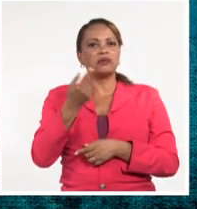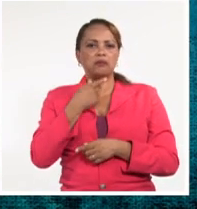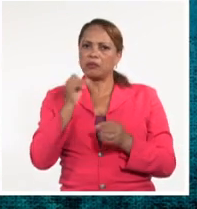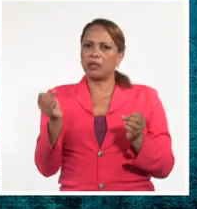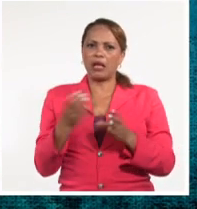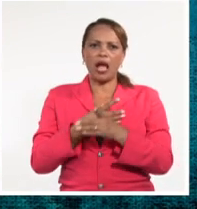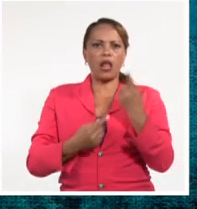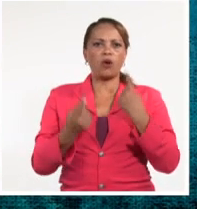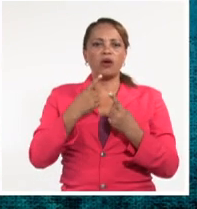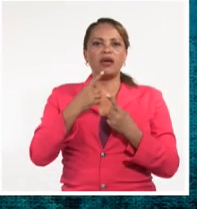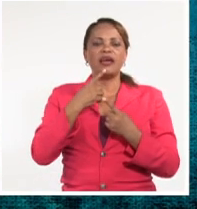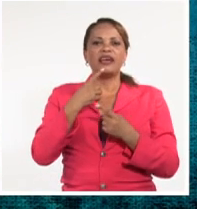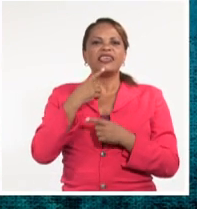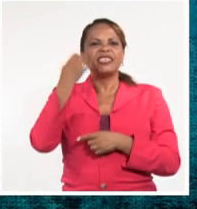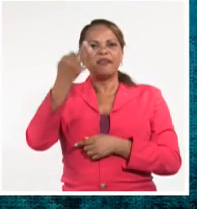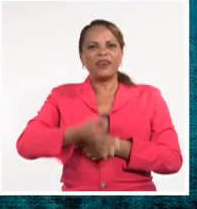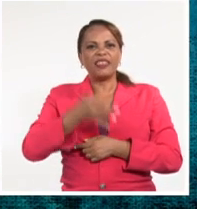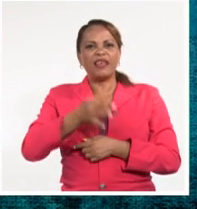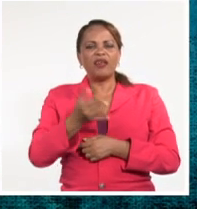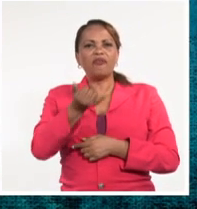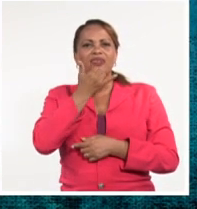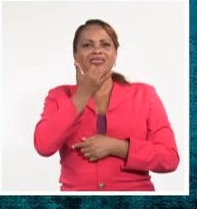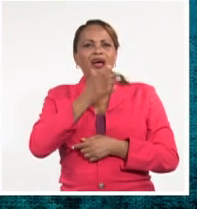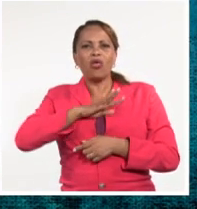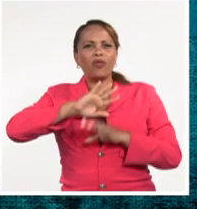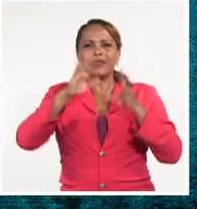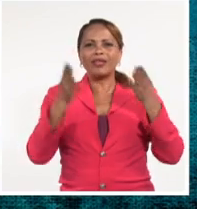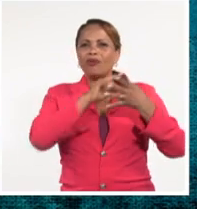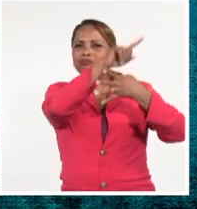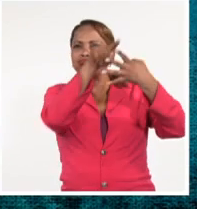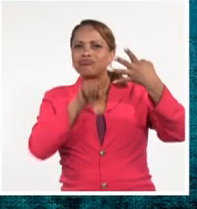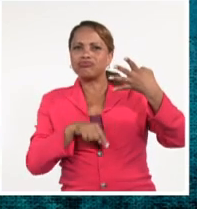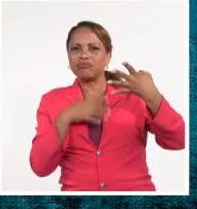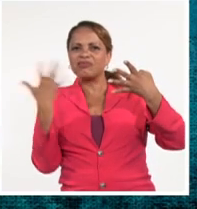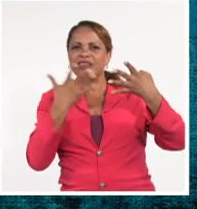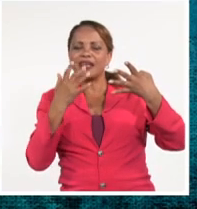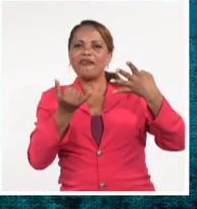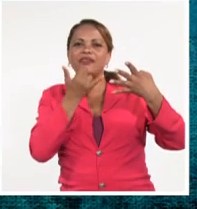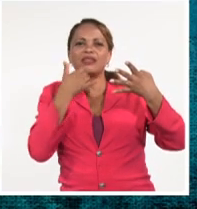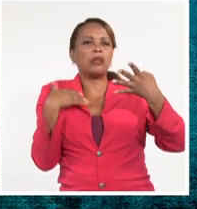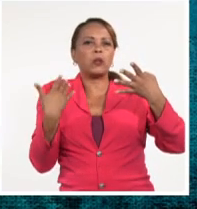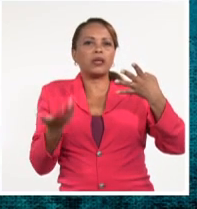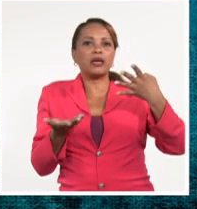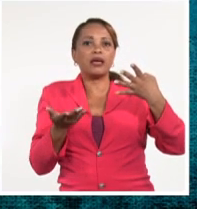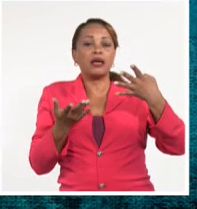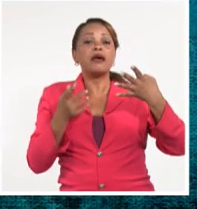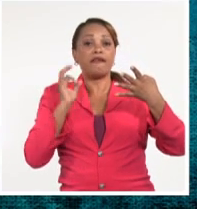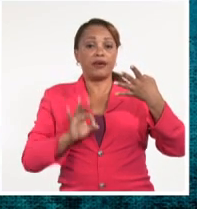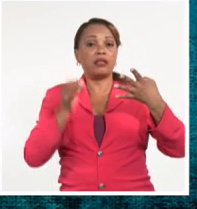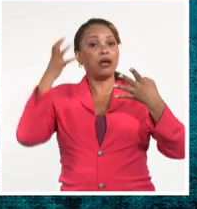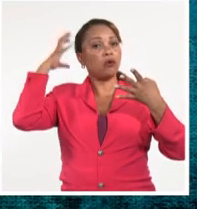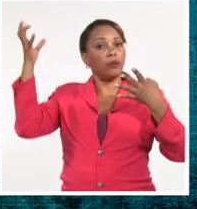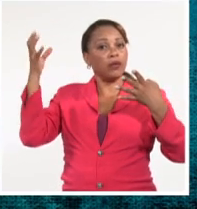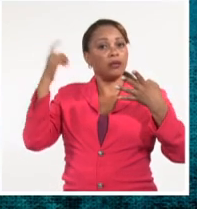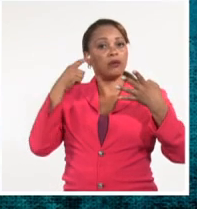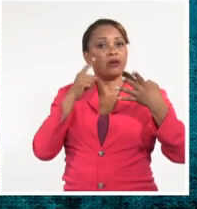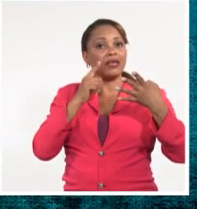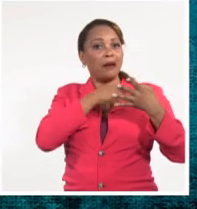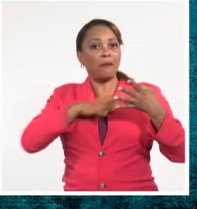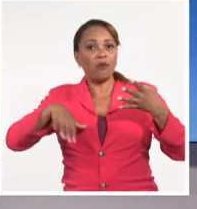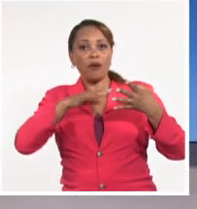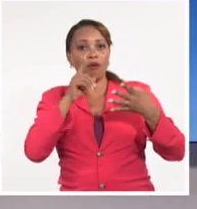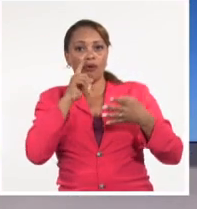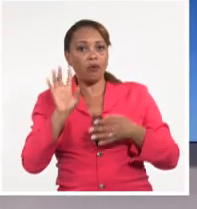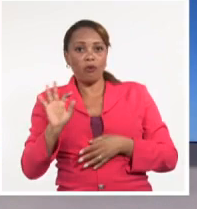claro, ¿quién es el verdadero afectado con todos estos hechos? Pensar que se afecta al Estado y no al pueblo, bueno, eso es bien